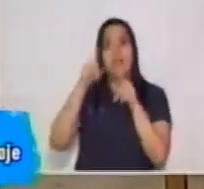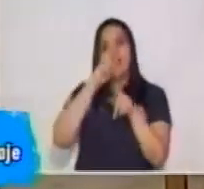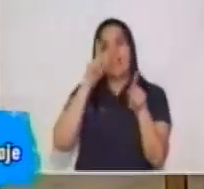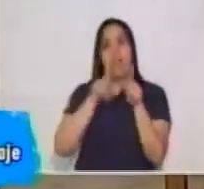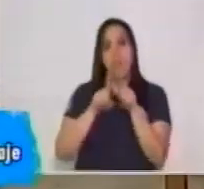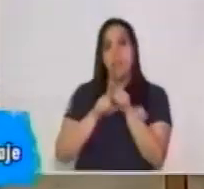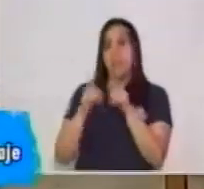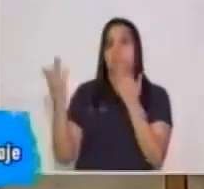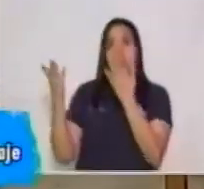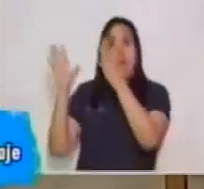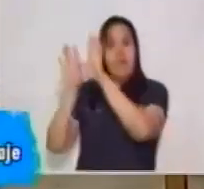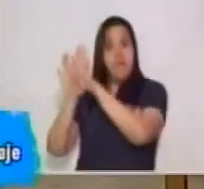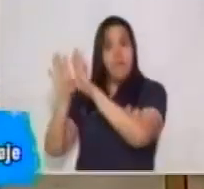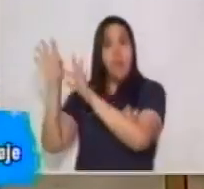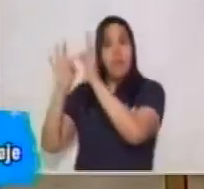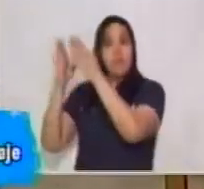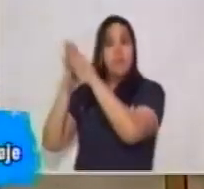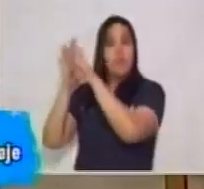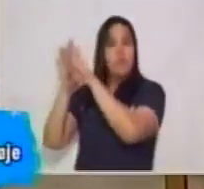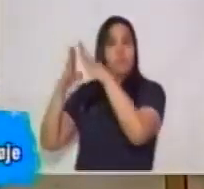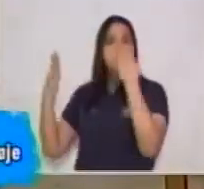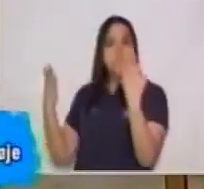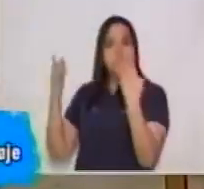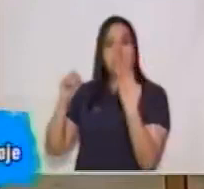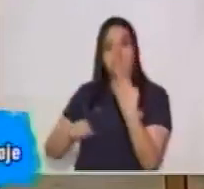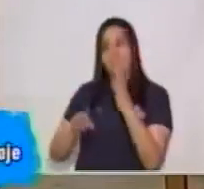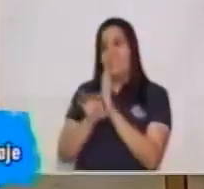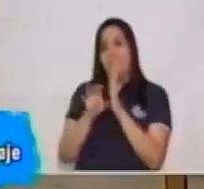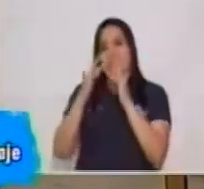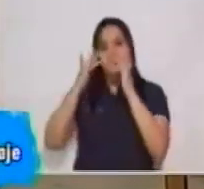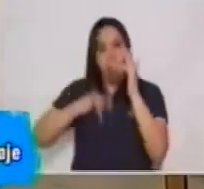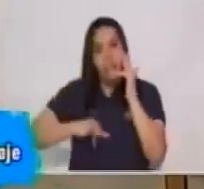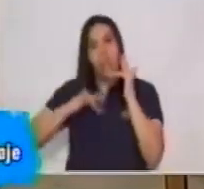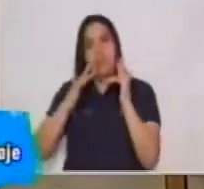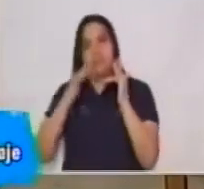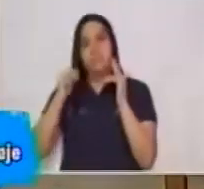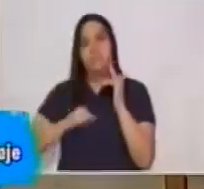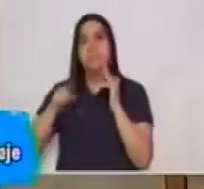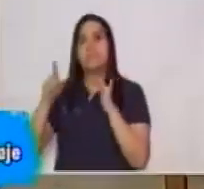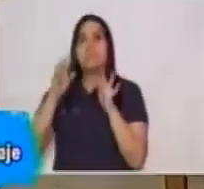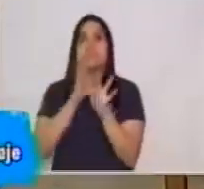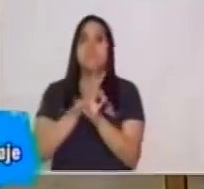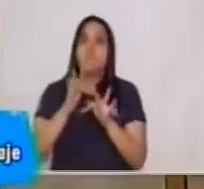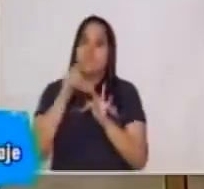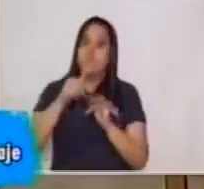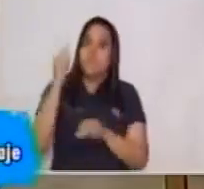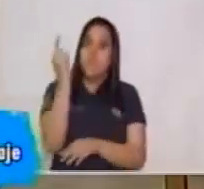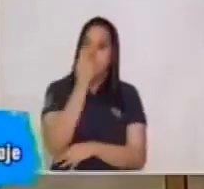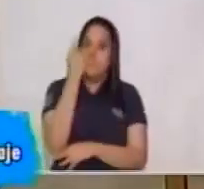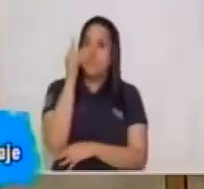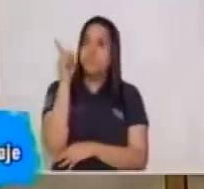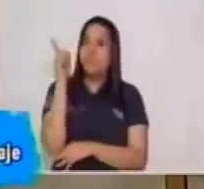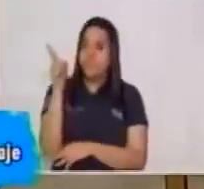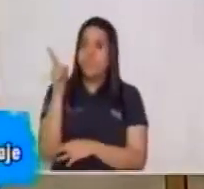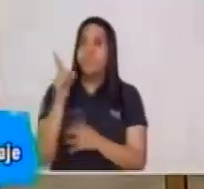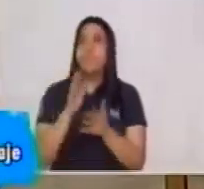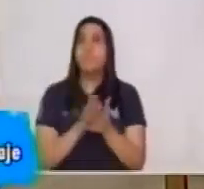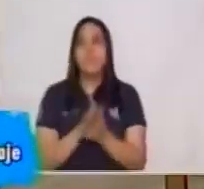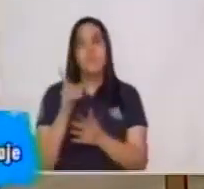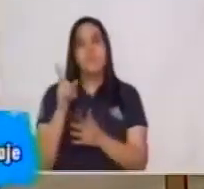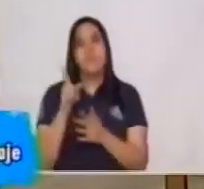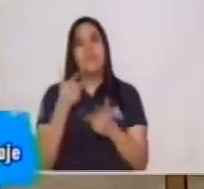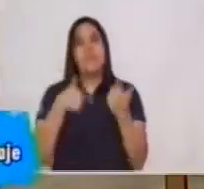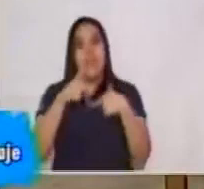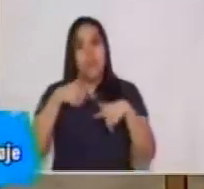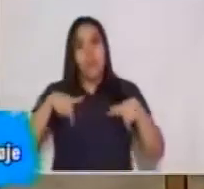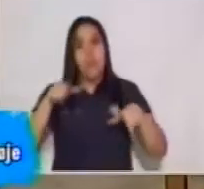bien ya no hay ninguna comunicación. Estas son las funciones principales, según Roman Jacobson, que cumple el lenguaje en